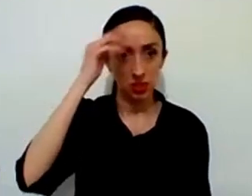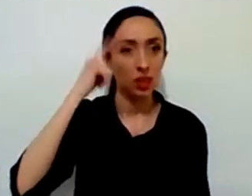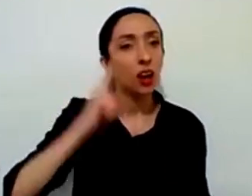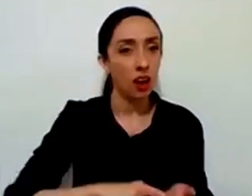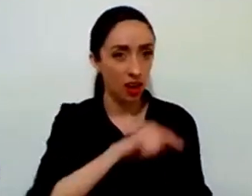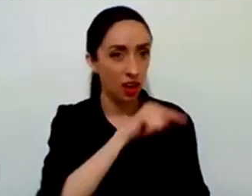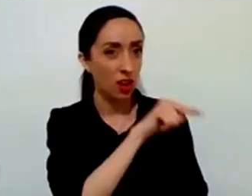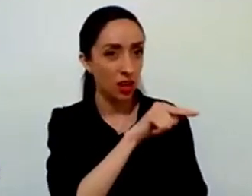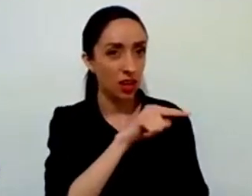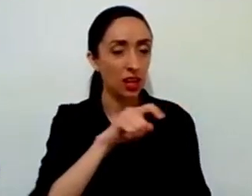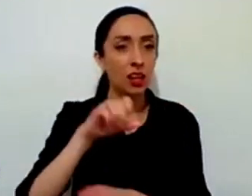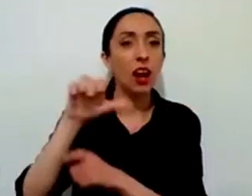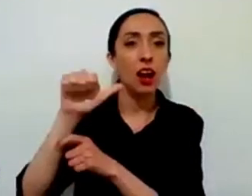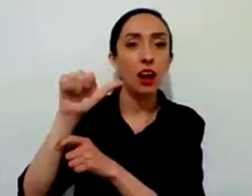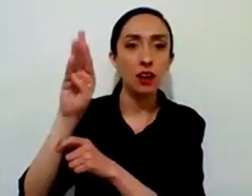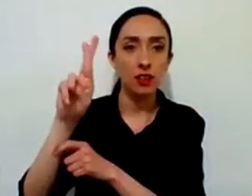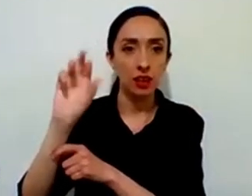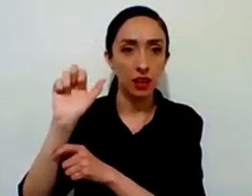santidad de Abraham antes de Dios